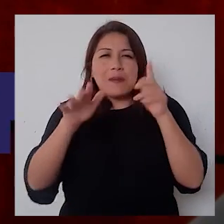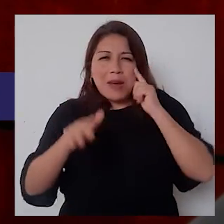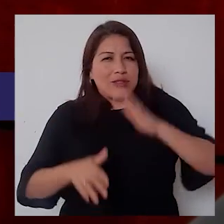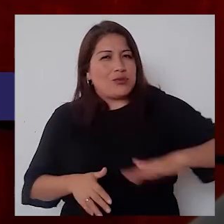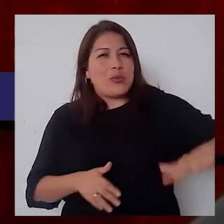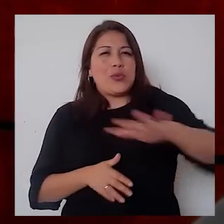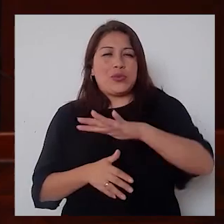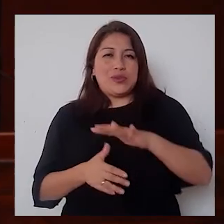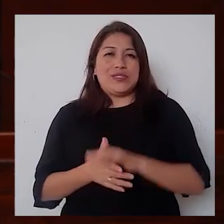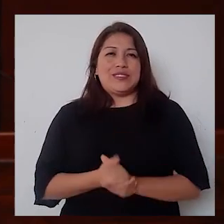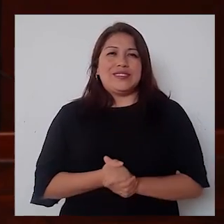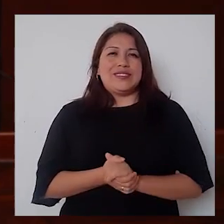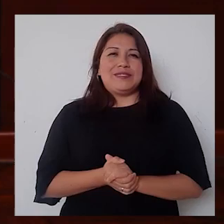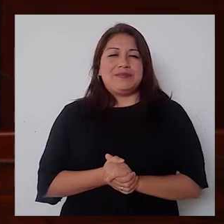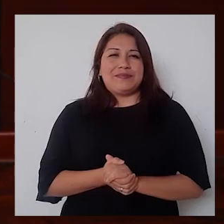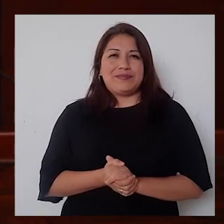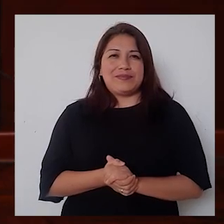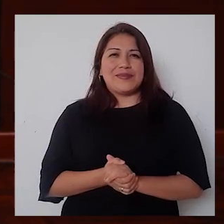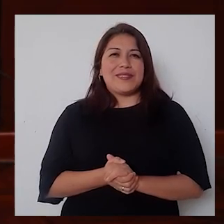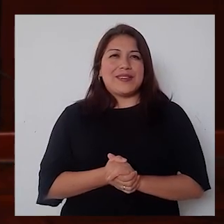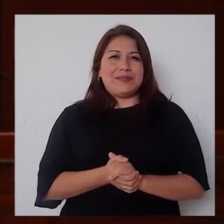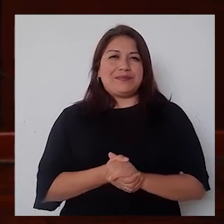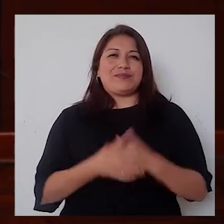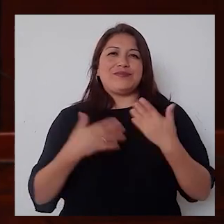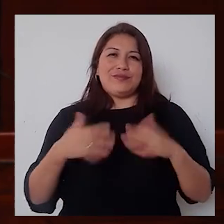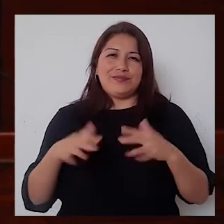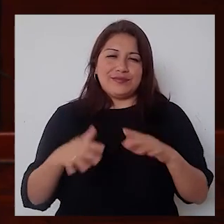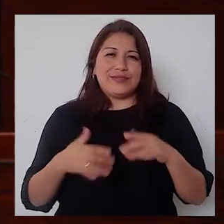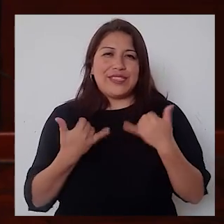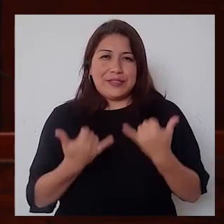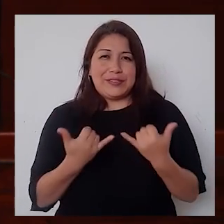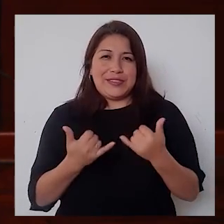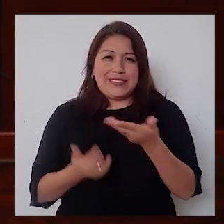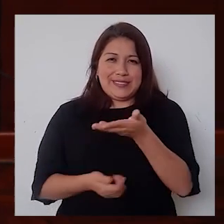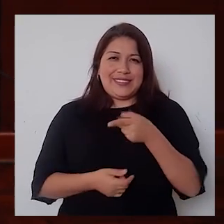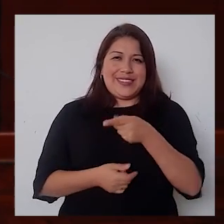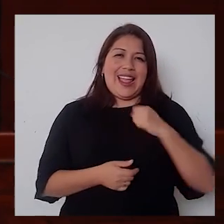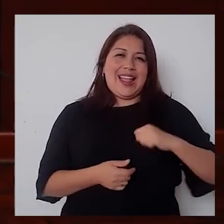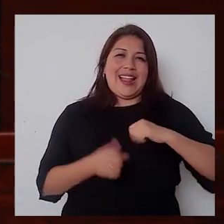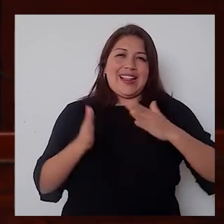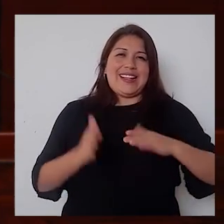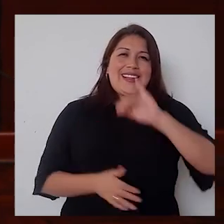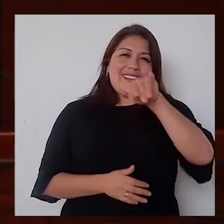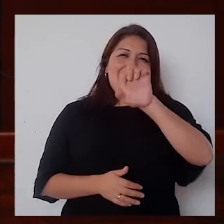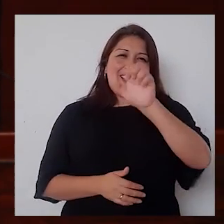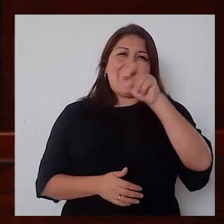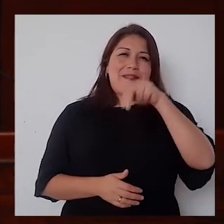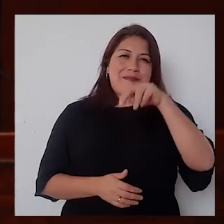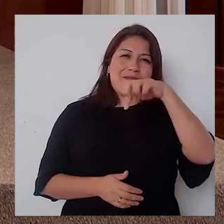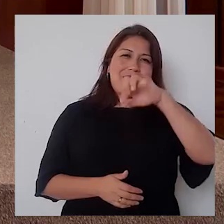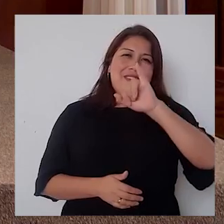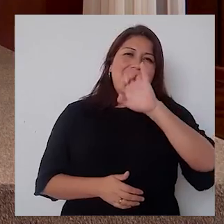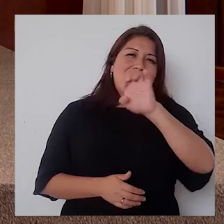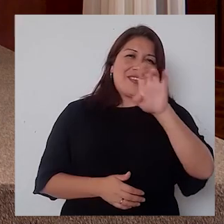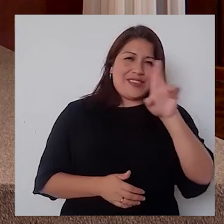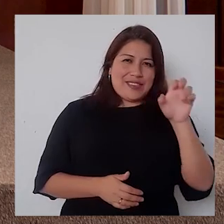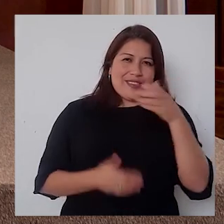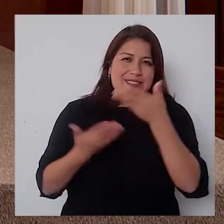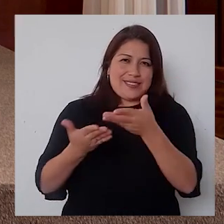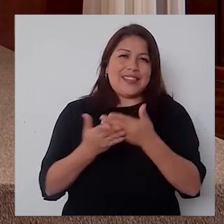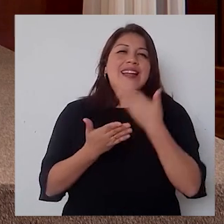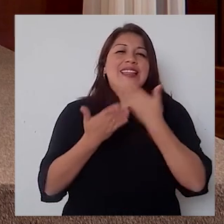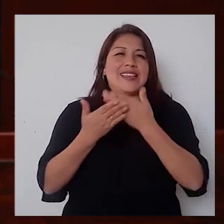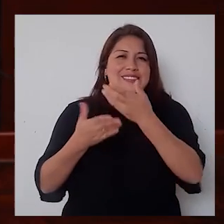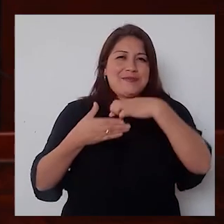para todos ustedes. Hemos estado entonces con el alcalde de Santiago de Surco, Jean-Pierre Combe. Agradecemos que haya estado en nuestro programa.